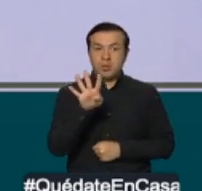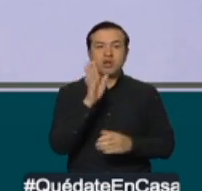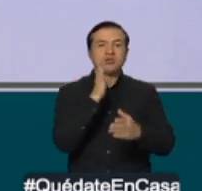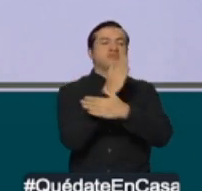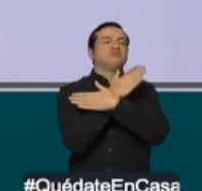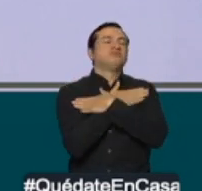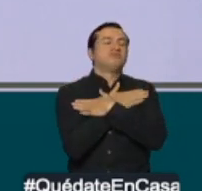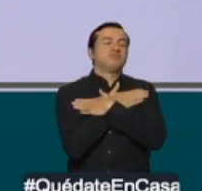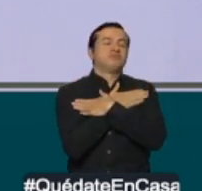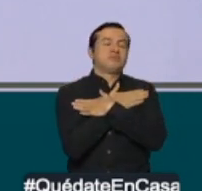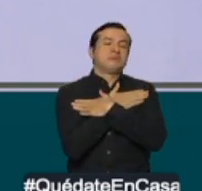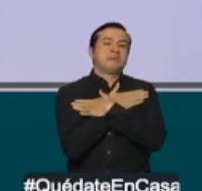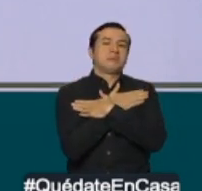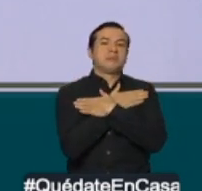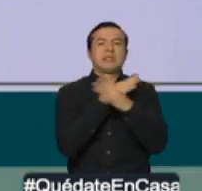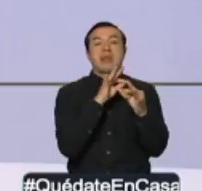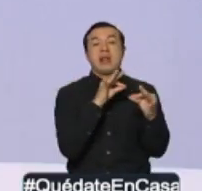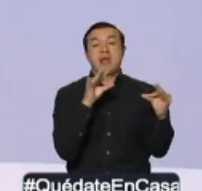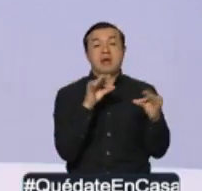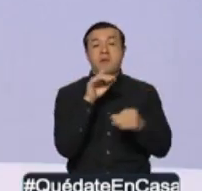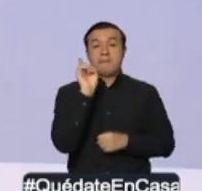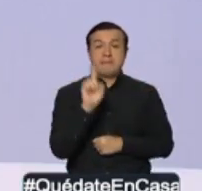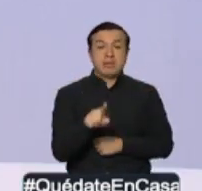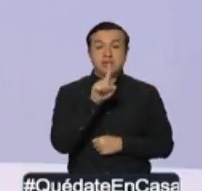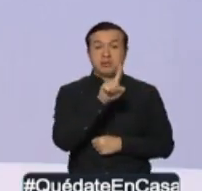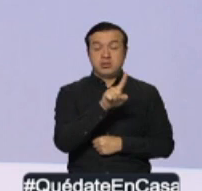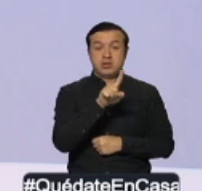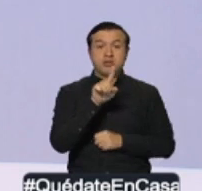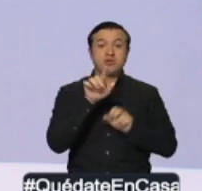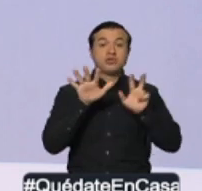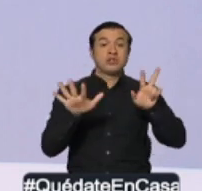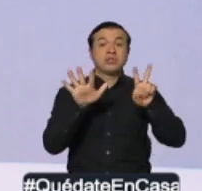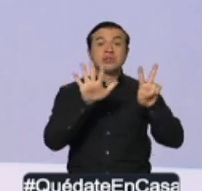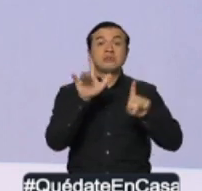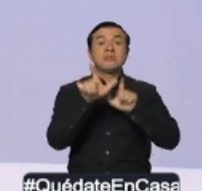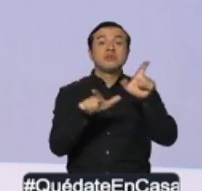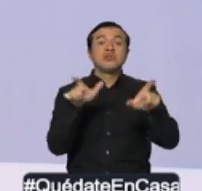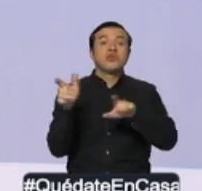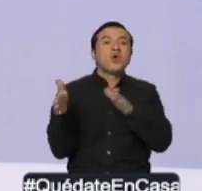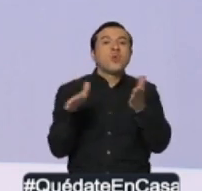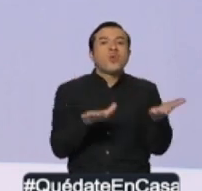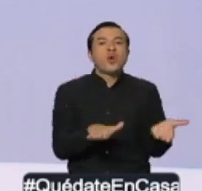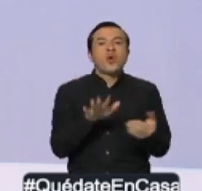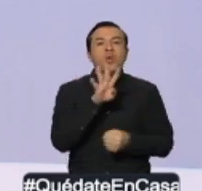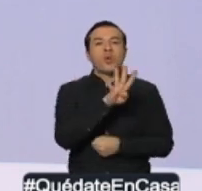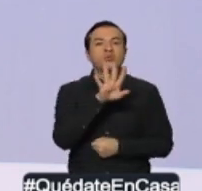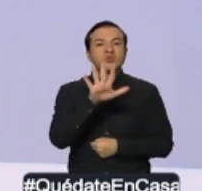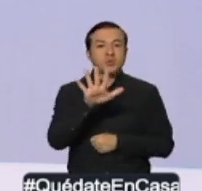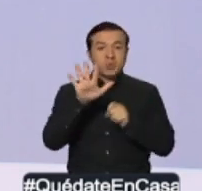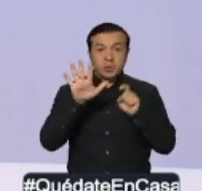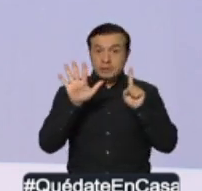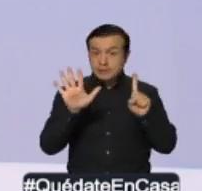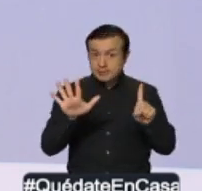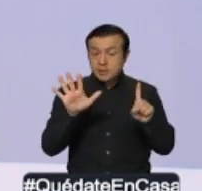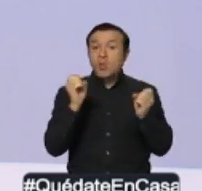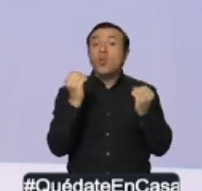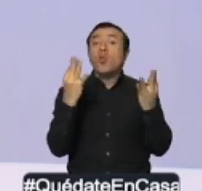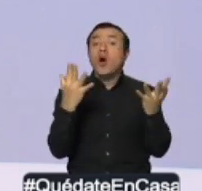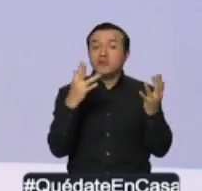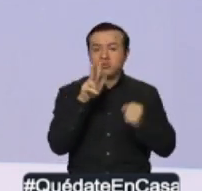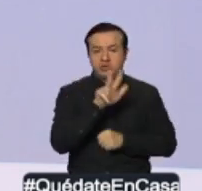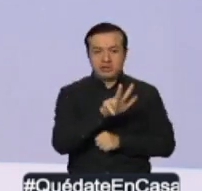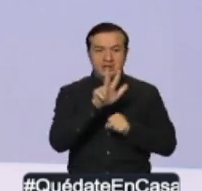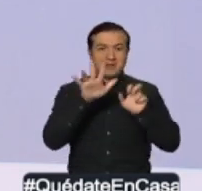reservado. Se han registrado 1.187 defunciones, de las cuales 456, es decir, el 38